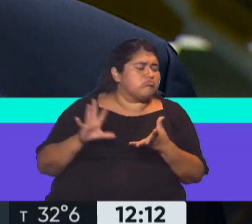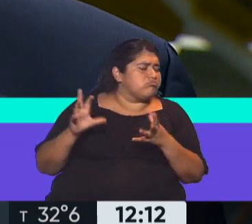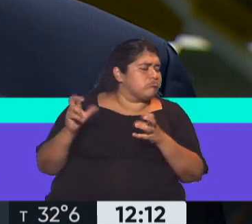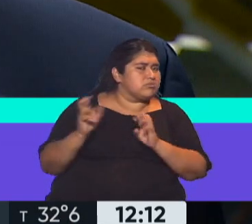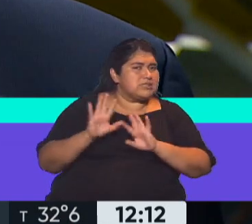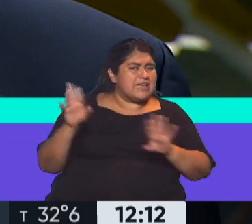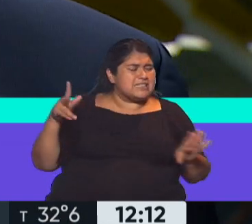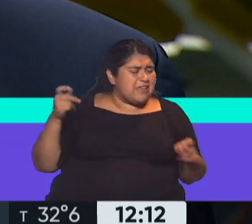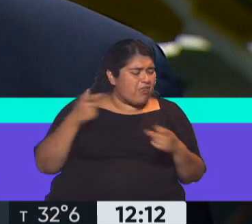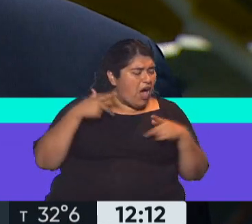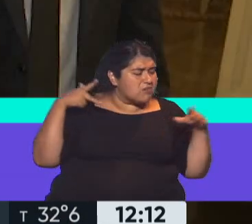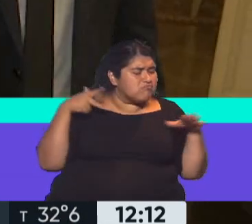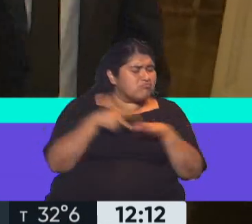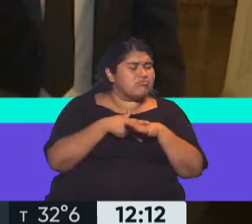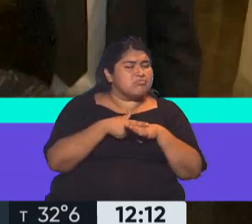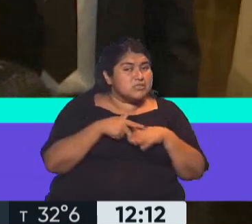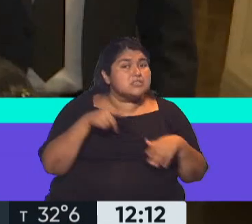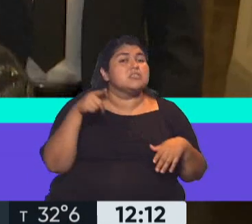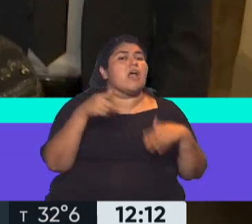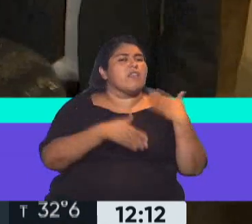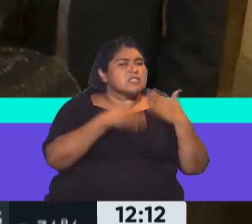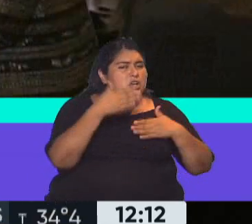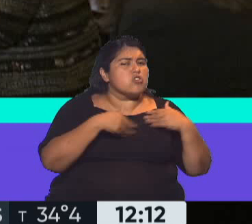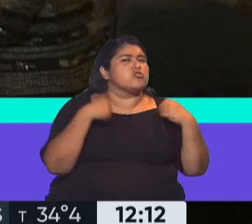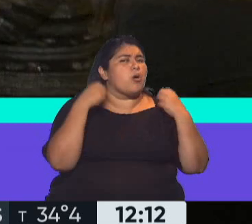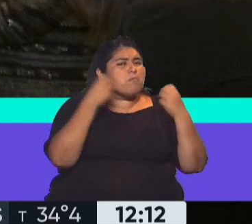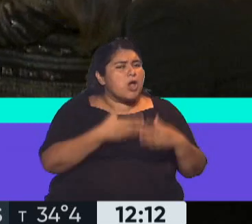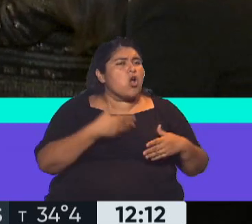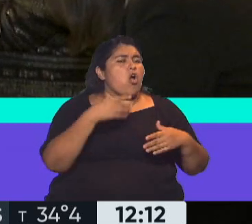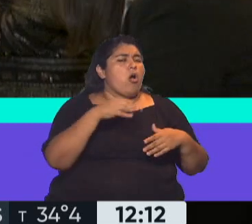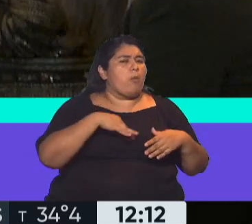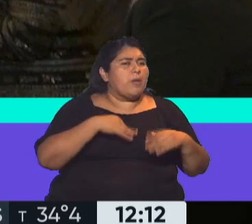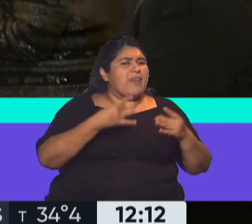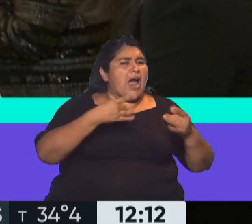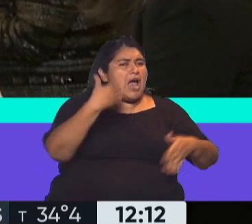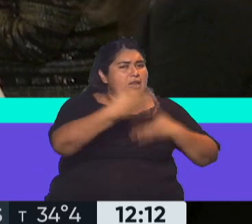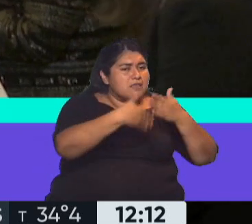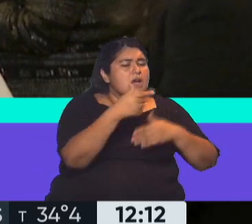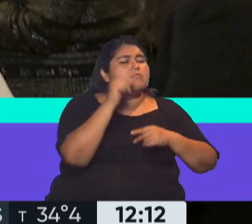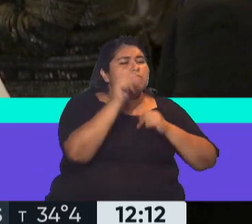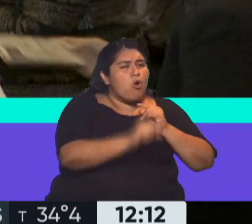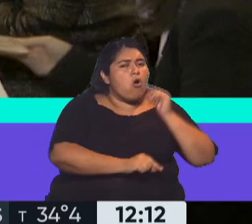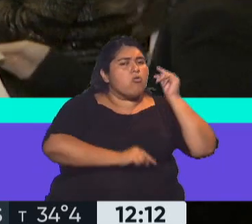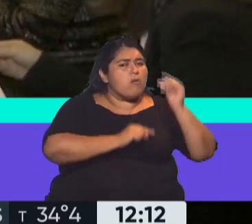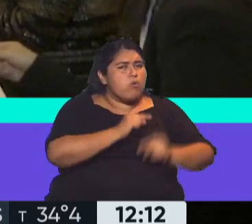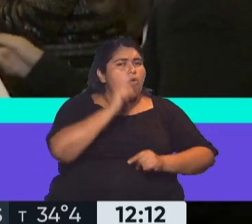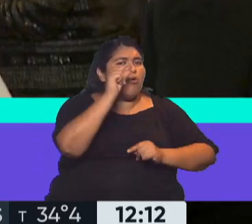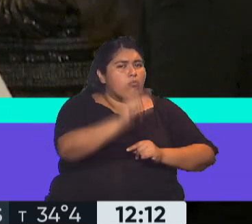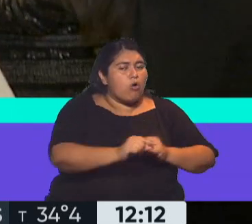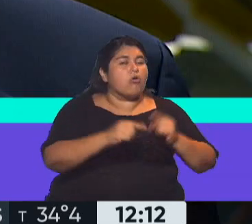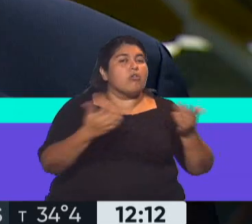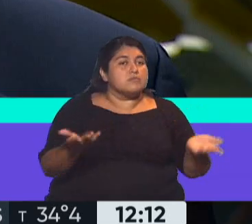absoluta a la posibilidad de desarrollo y de mejora a las condiciones de vida de la gente, se empiece a desandar y pueda